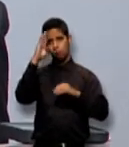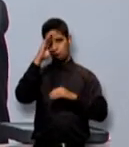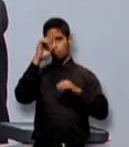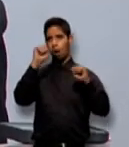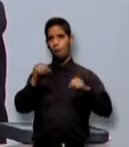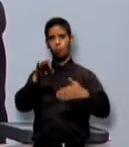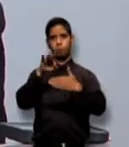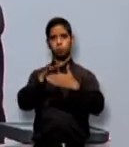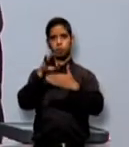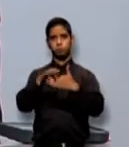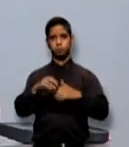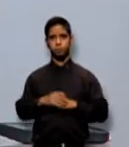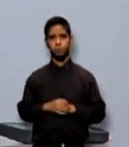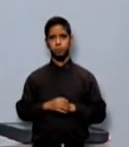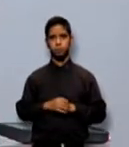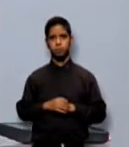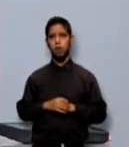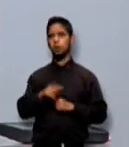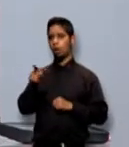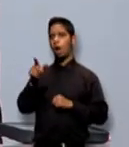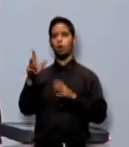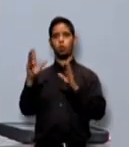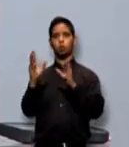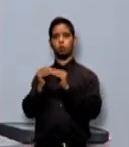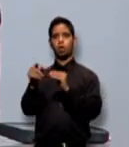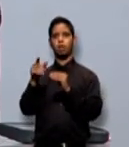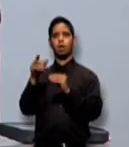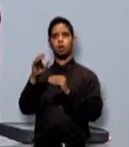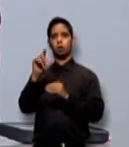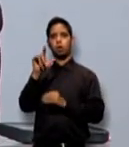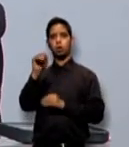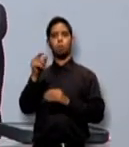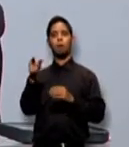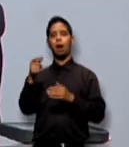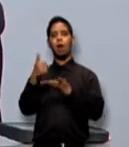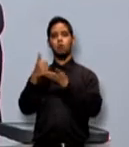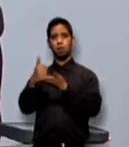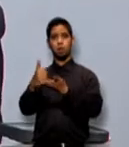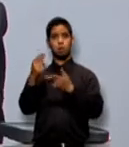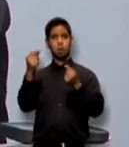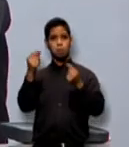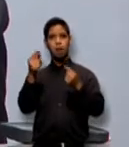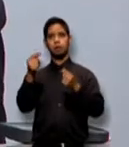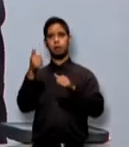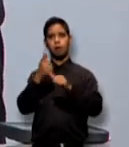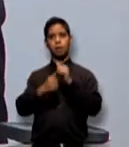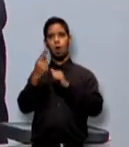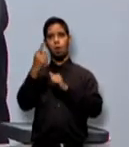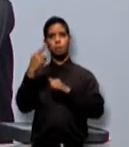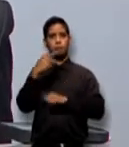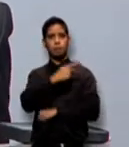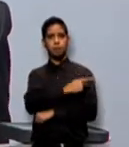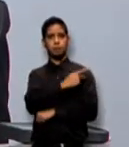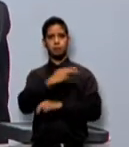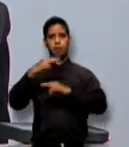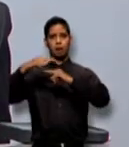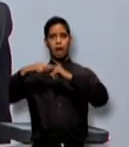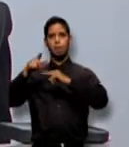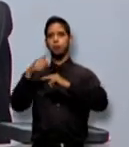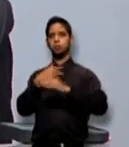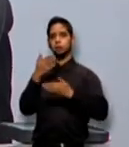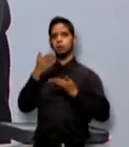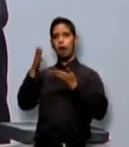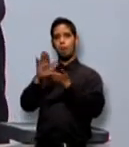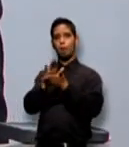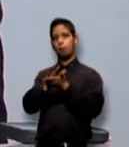Lo va a estar asistiendo esa junta de colegio donde le llevan las papeletas al elector a la cama. El elector tiene que firmar la lista de